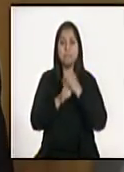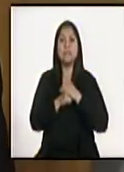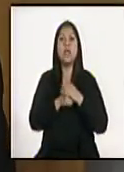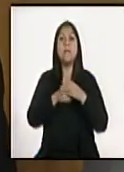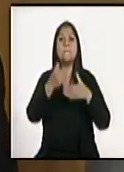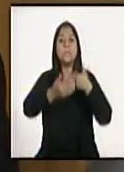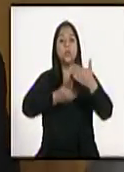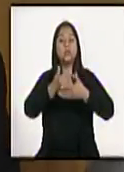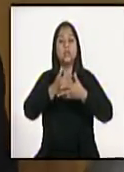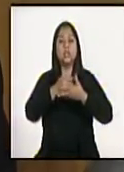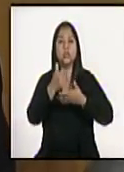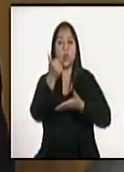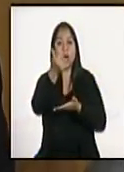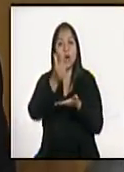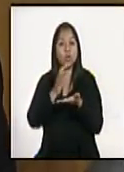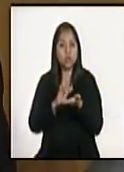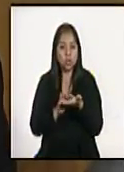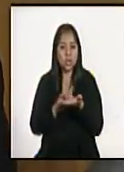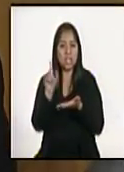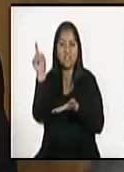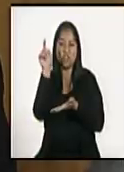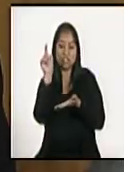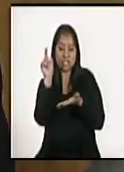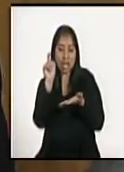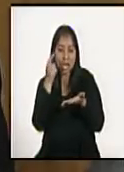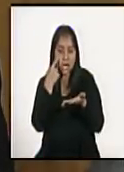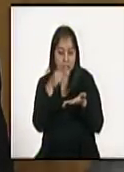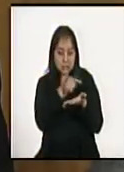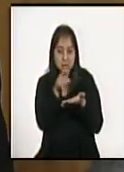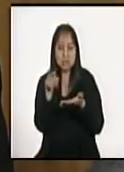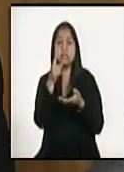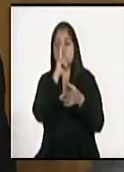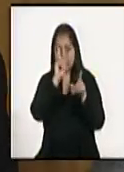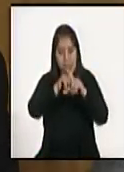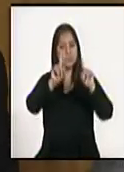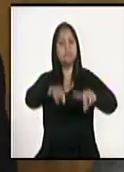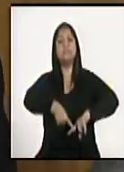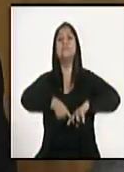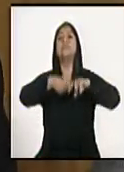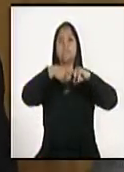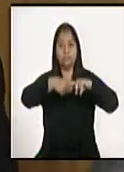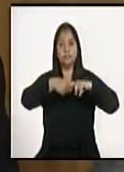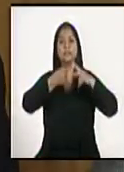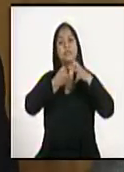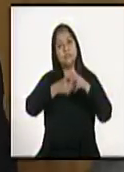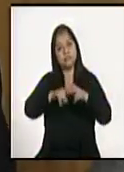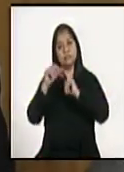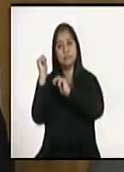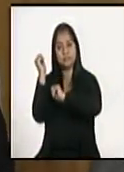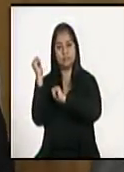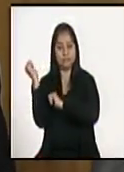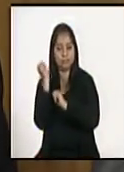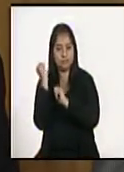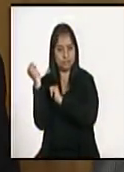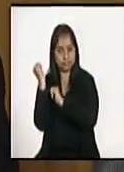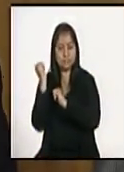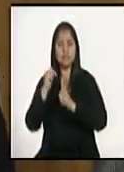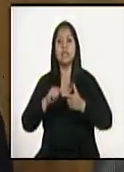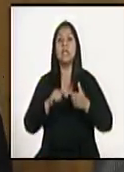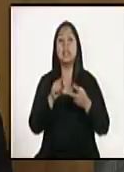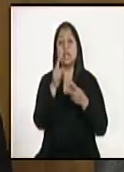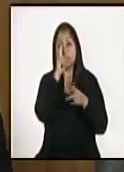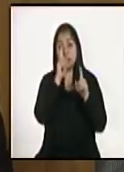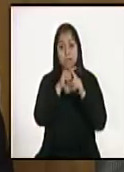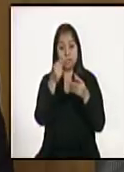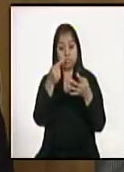auditorías, fiscalizaciones y nuevas auditorías también quedan suspendidas y se reanudan el 15 de abril. El cómputo de